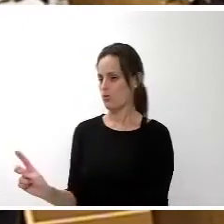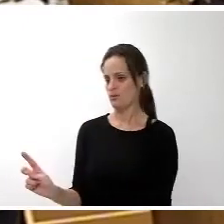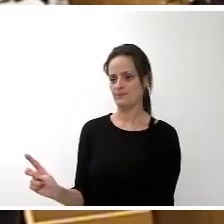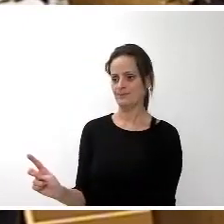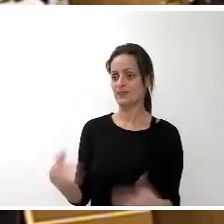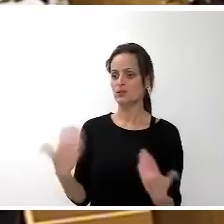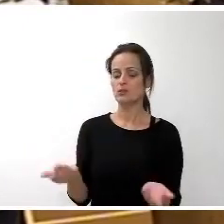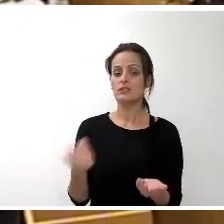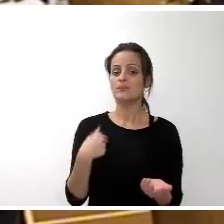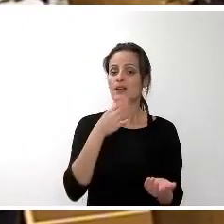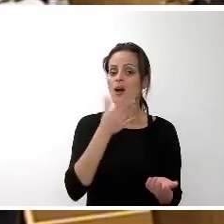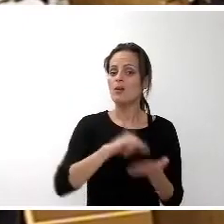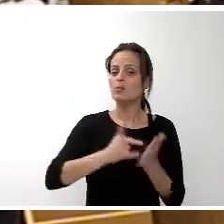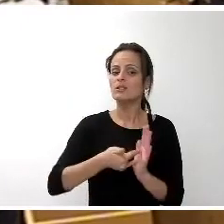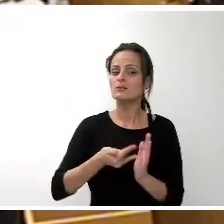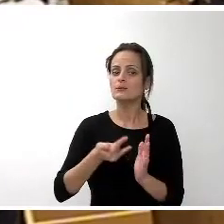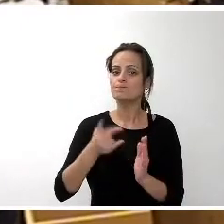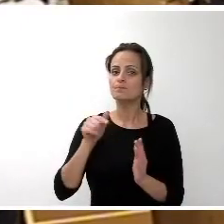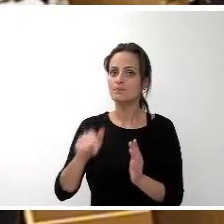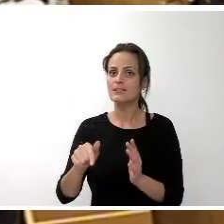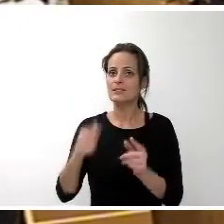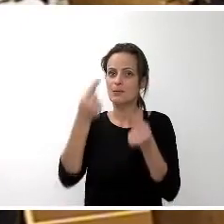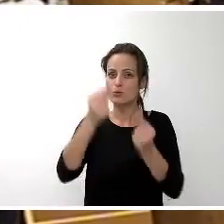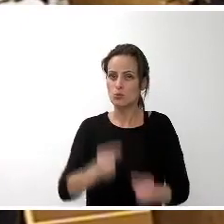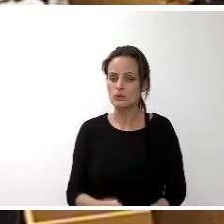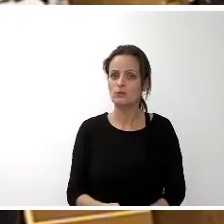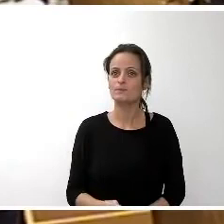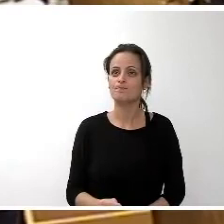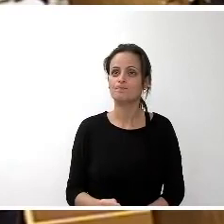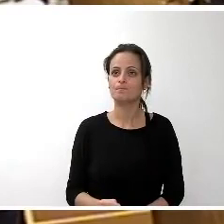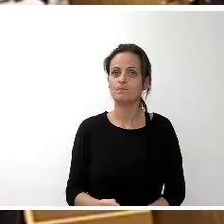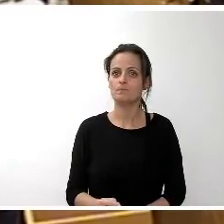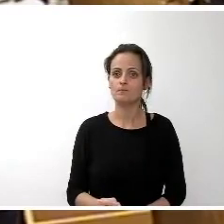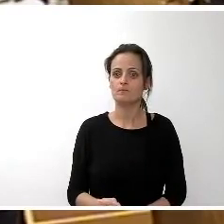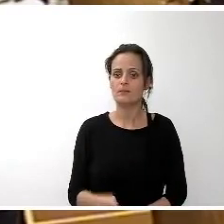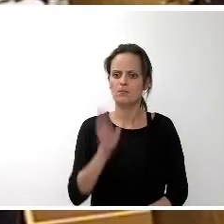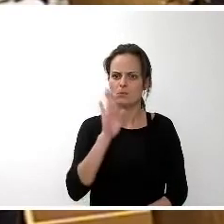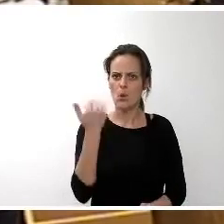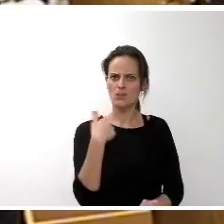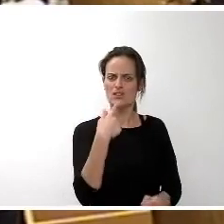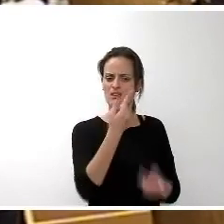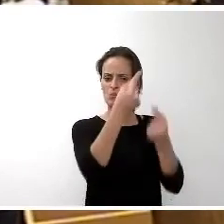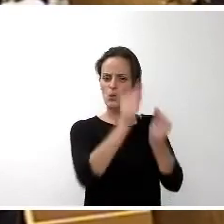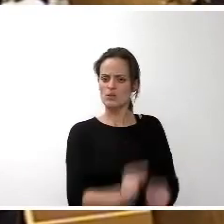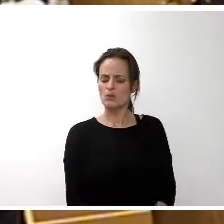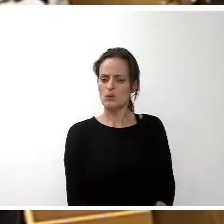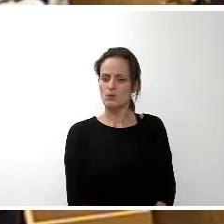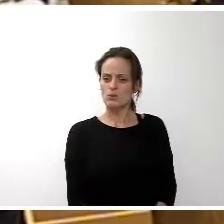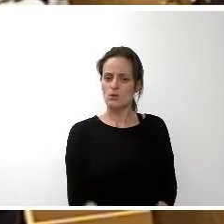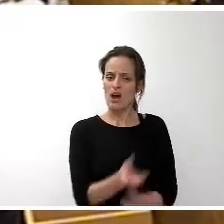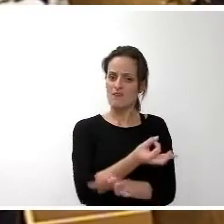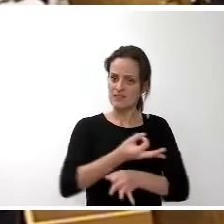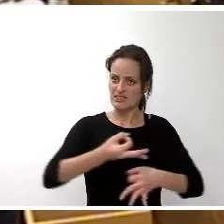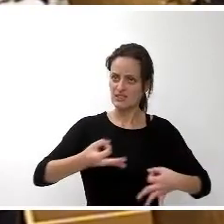este proyecto de presupuesto y termino con esto es un proyecto como dije antes eficiente coherente